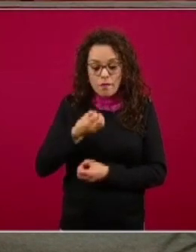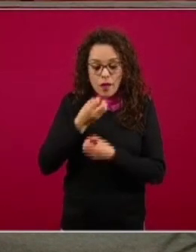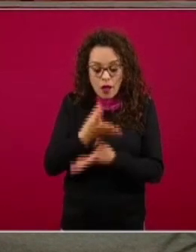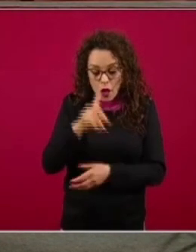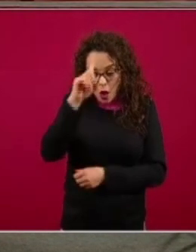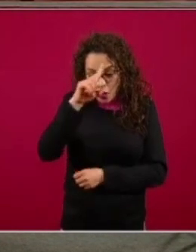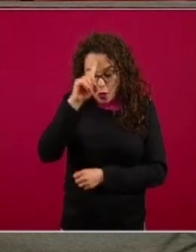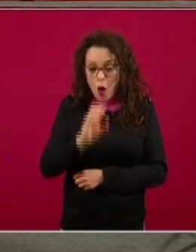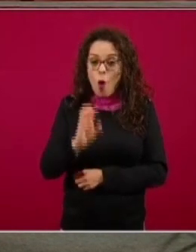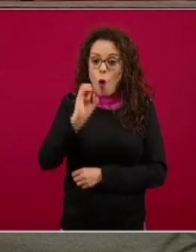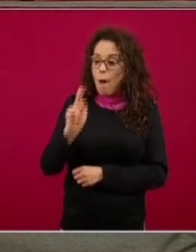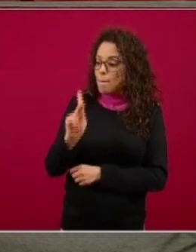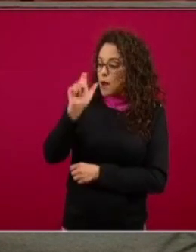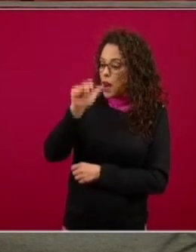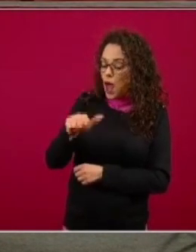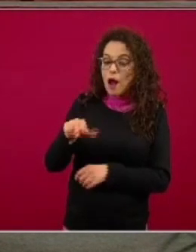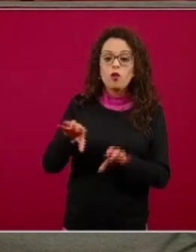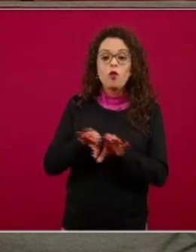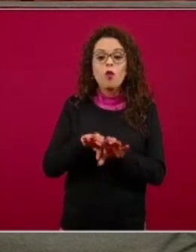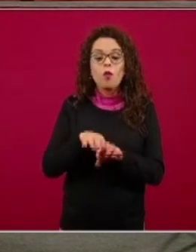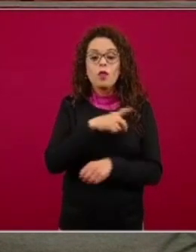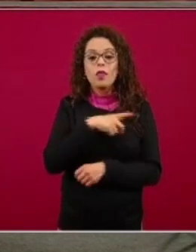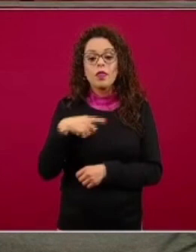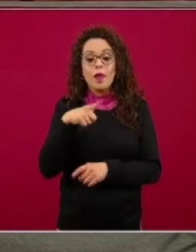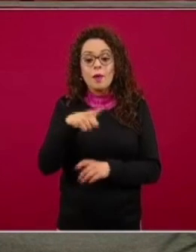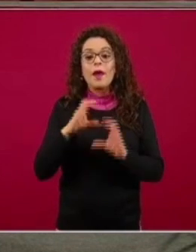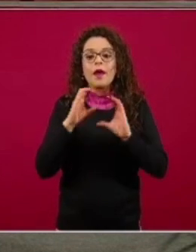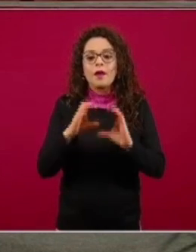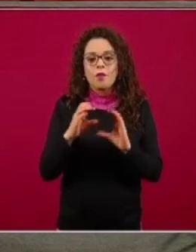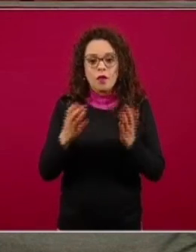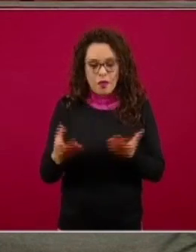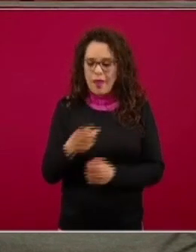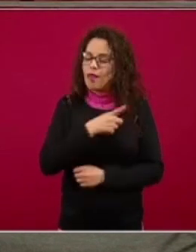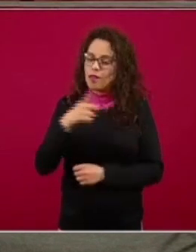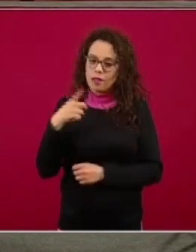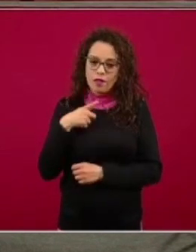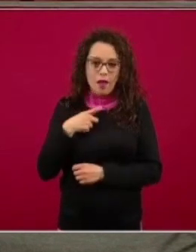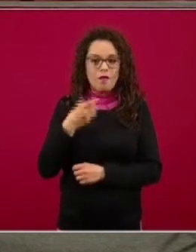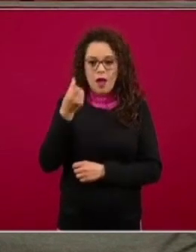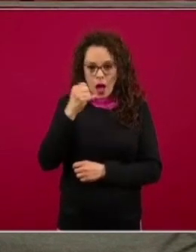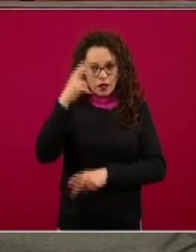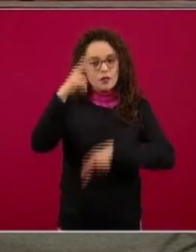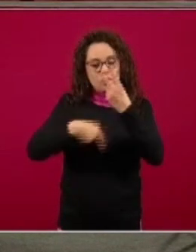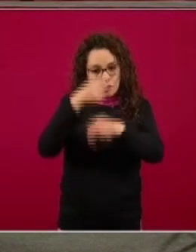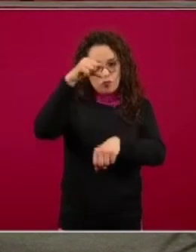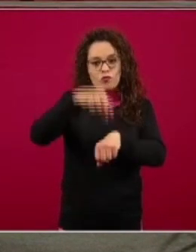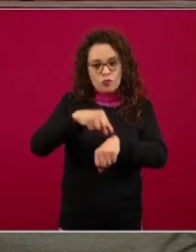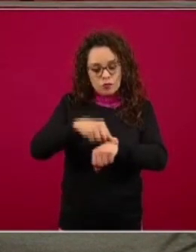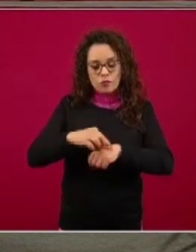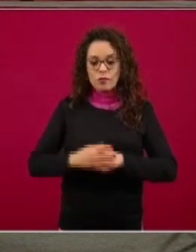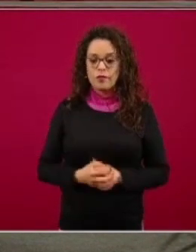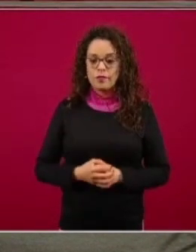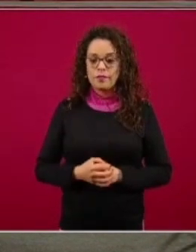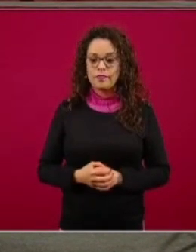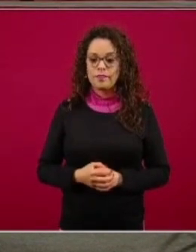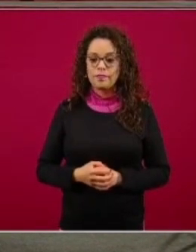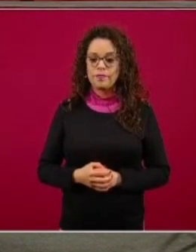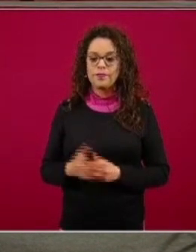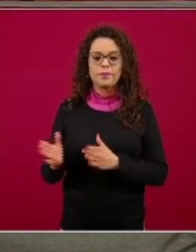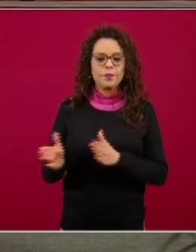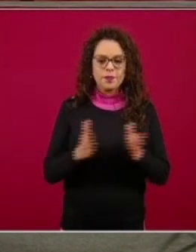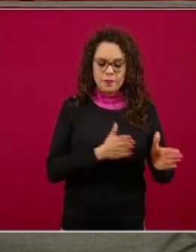Y el otro mensaje que me gustaría mencionarles es que el personal de salud está